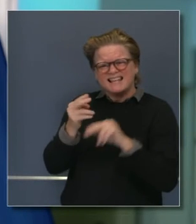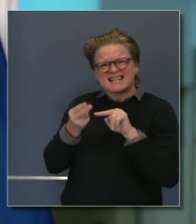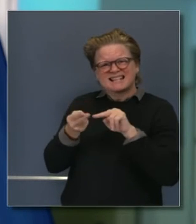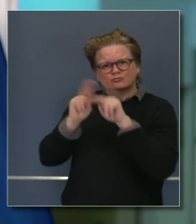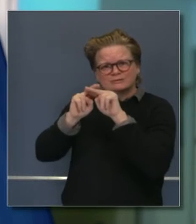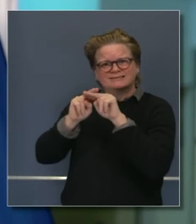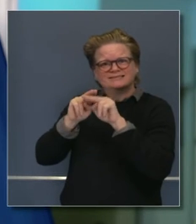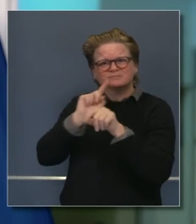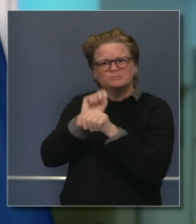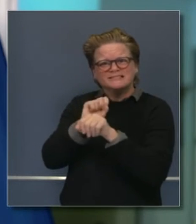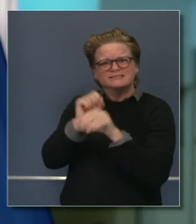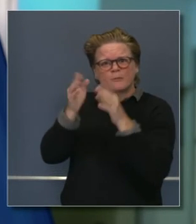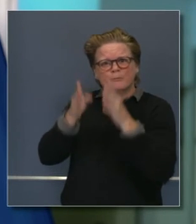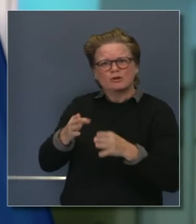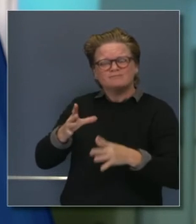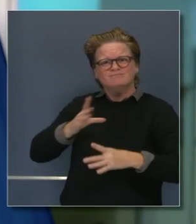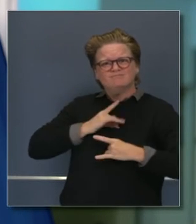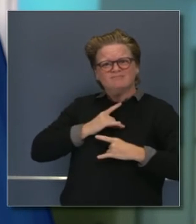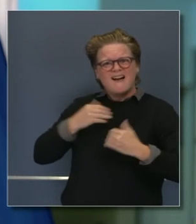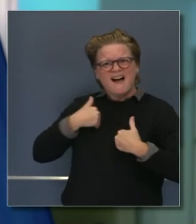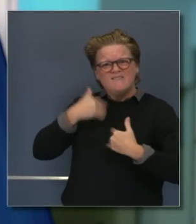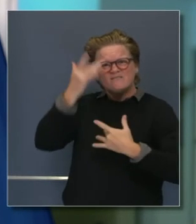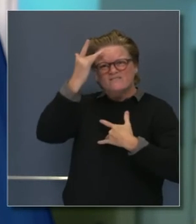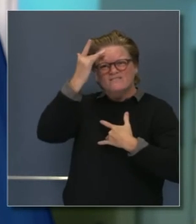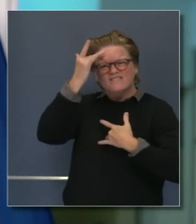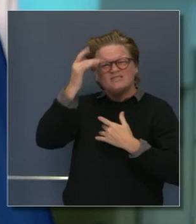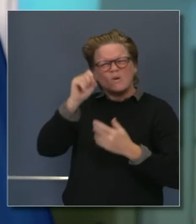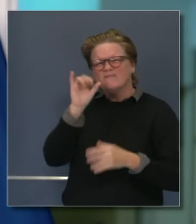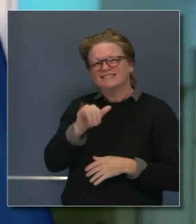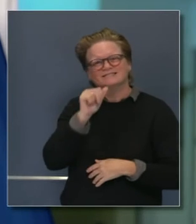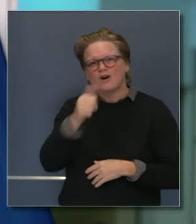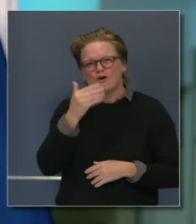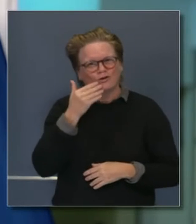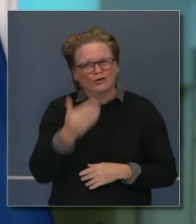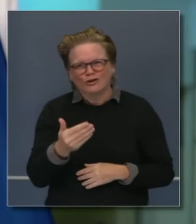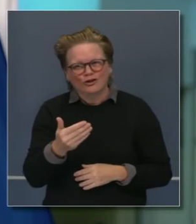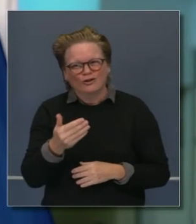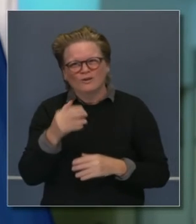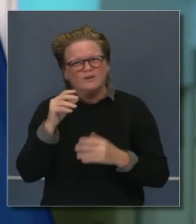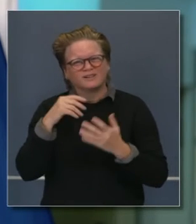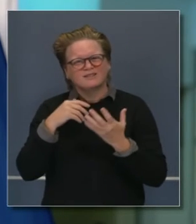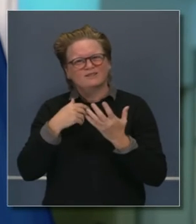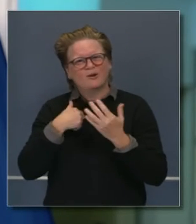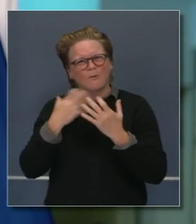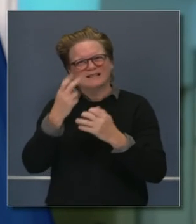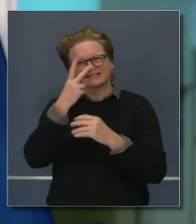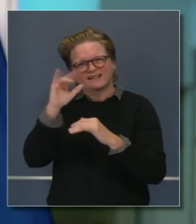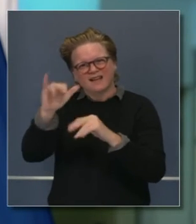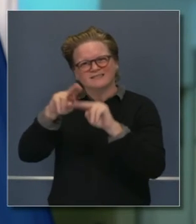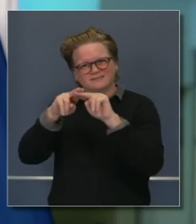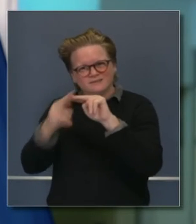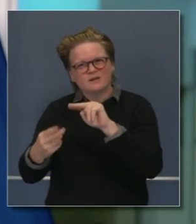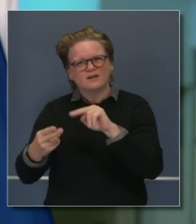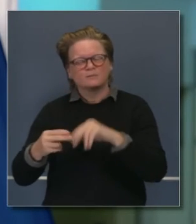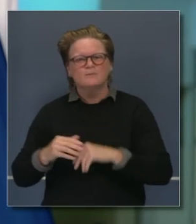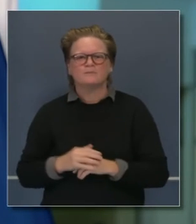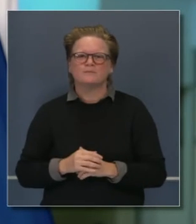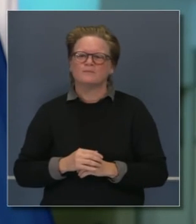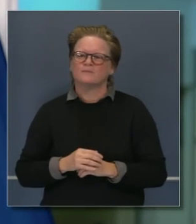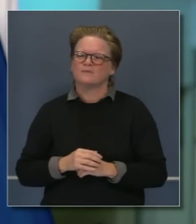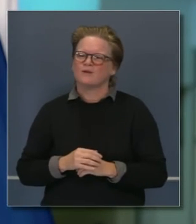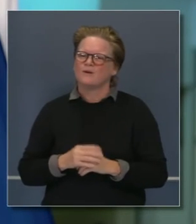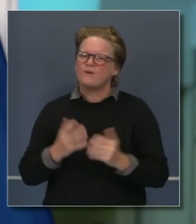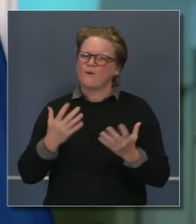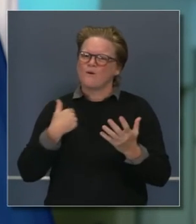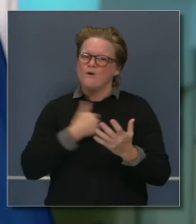octubre, el 19 de octubre. Y ahora estamos viendo que la gente está bajando la guardia. No están usando la mascarilla. Están